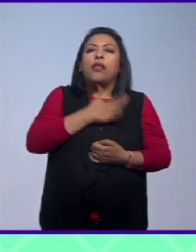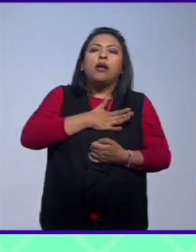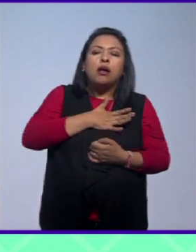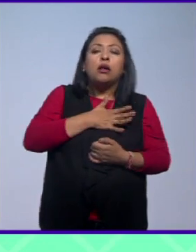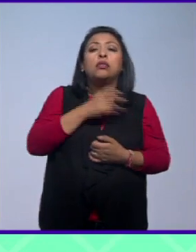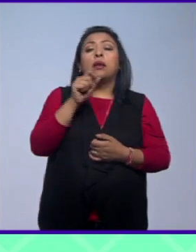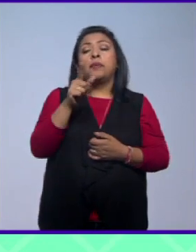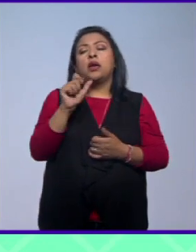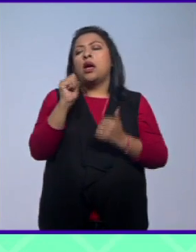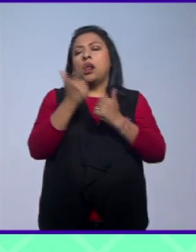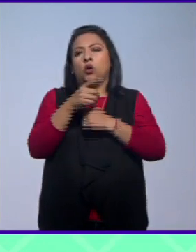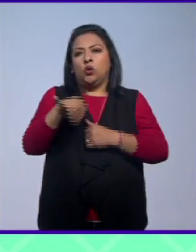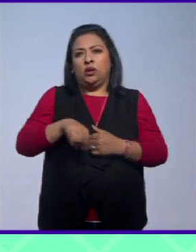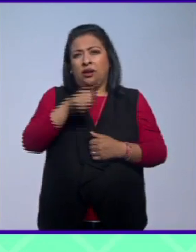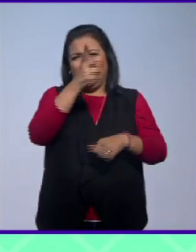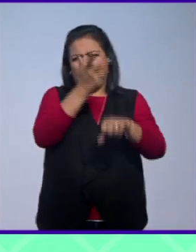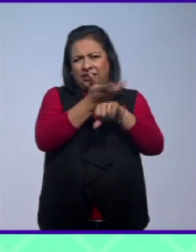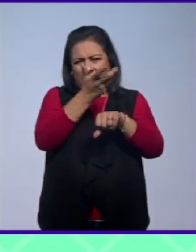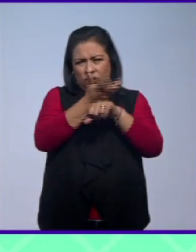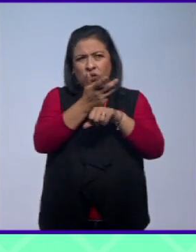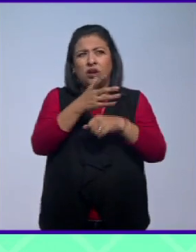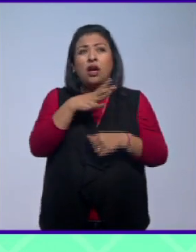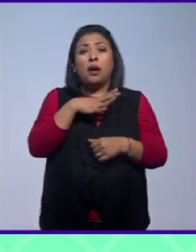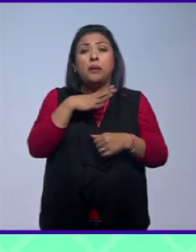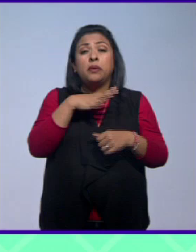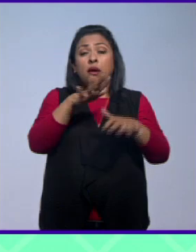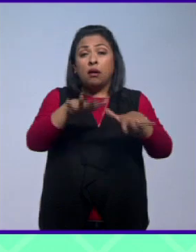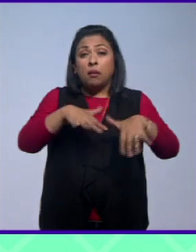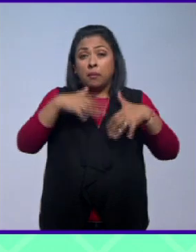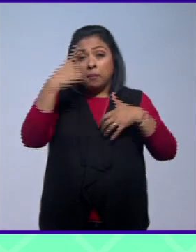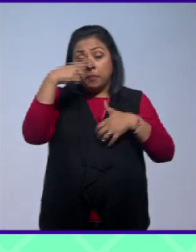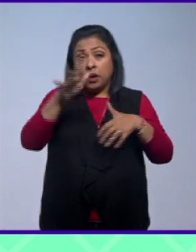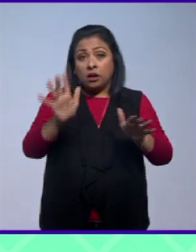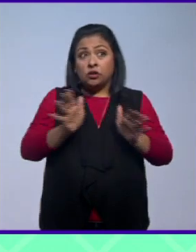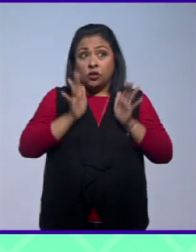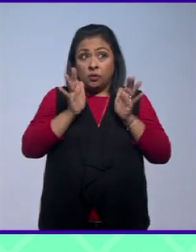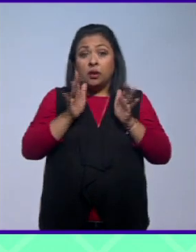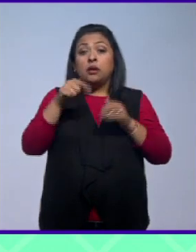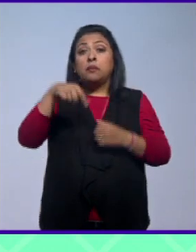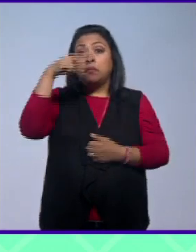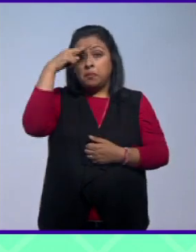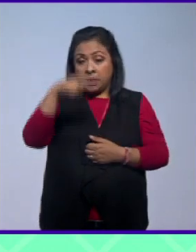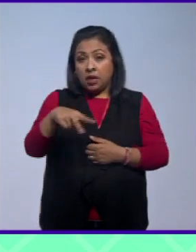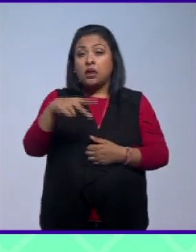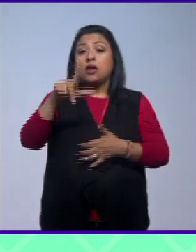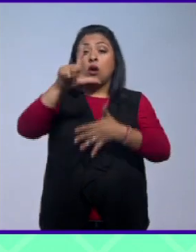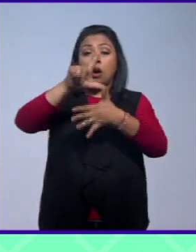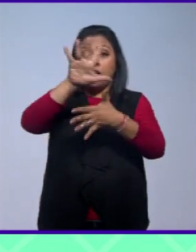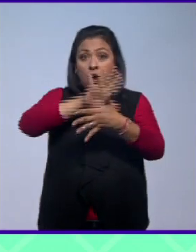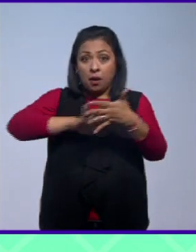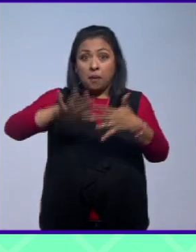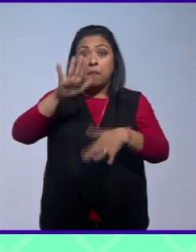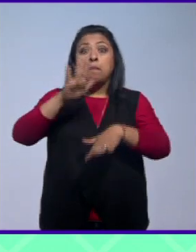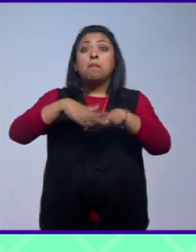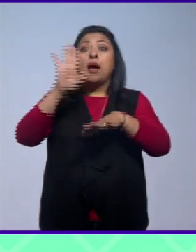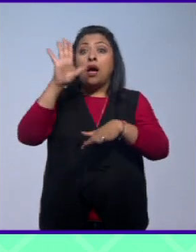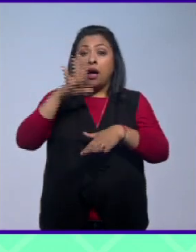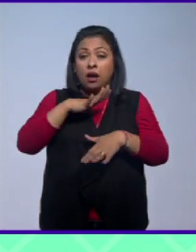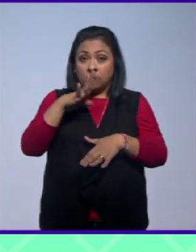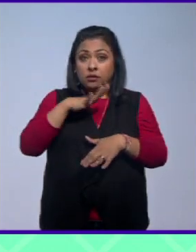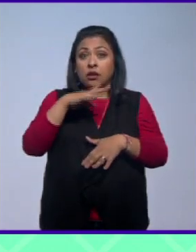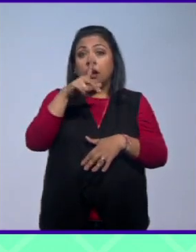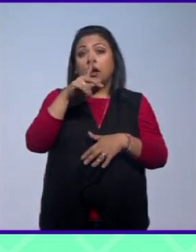interesante, más que en los Estados Unidos, tenía público, para su sorpresa, en México y en América Latina, más del que recaudó